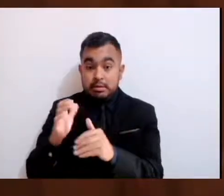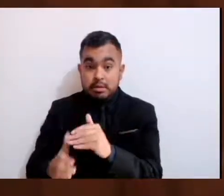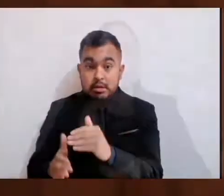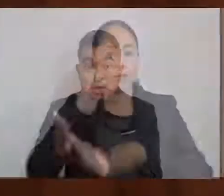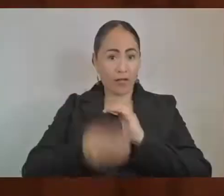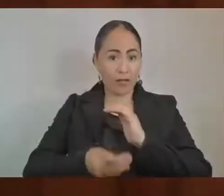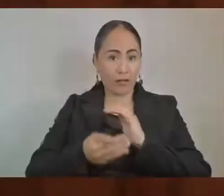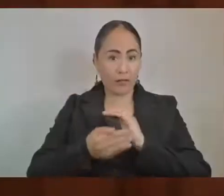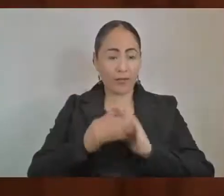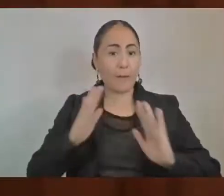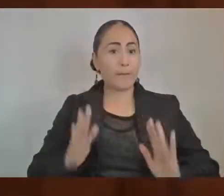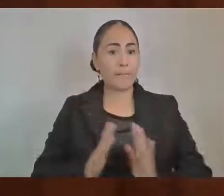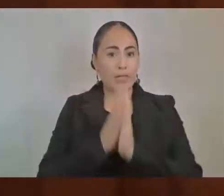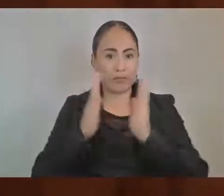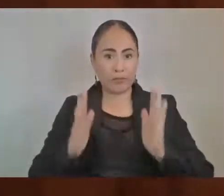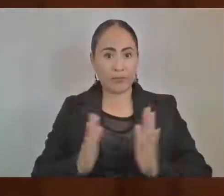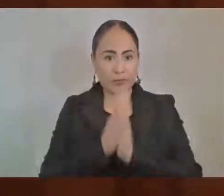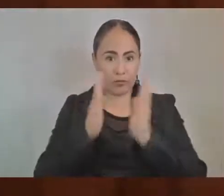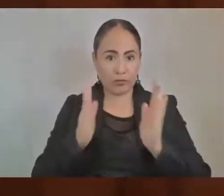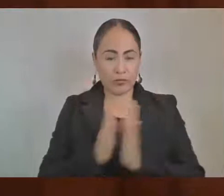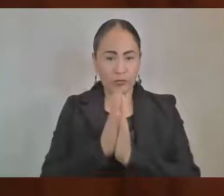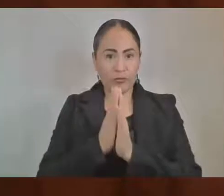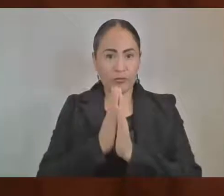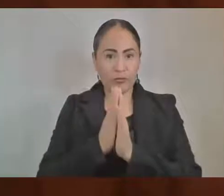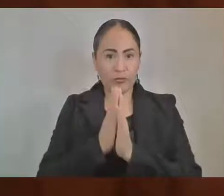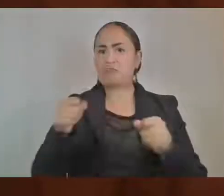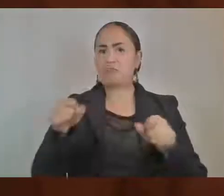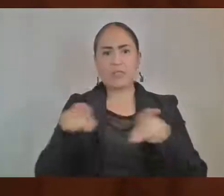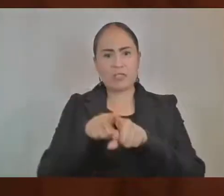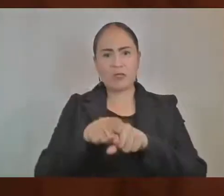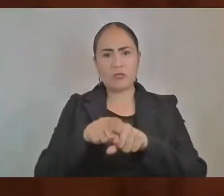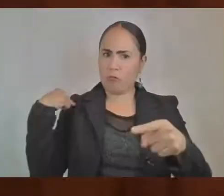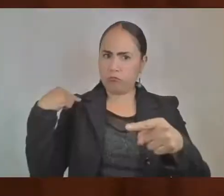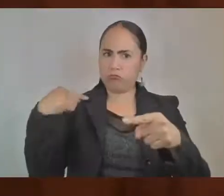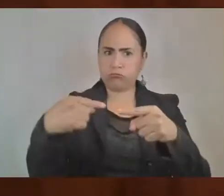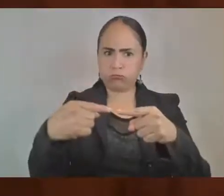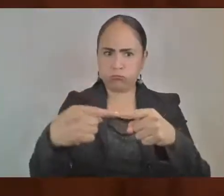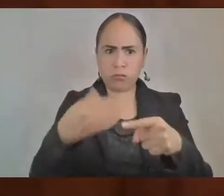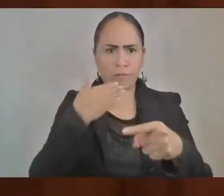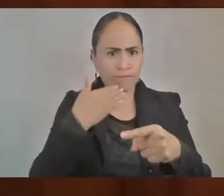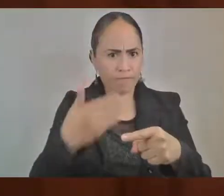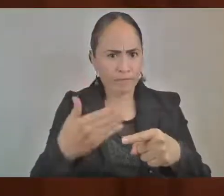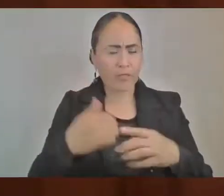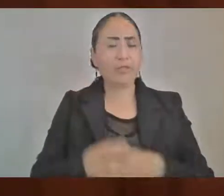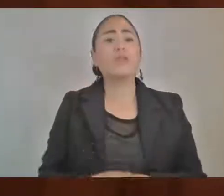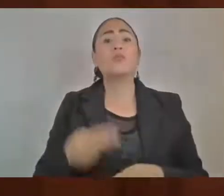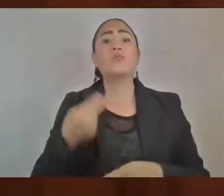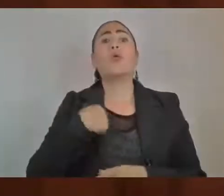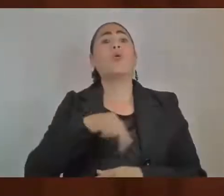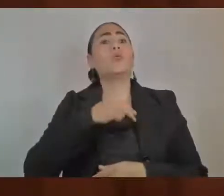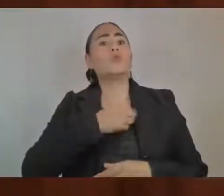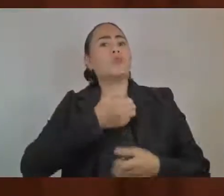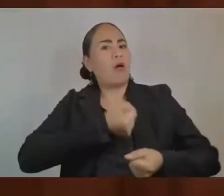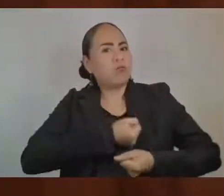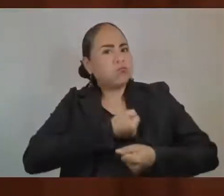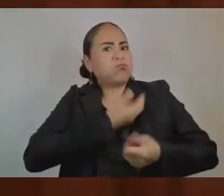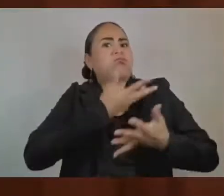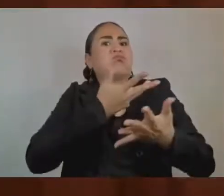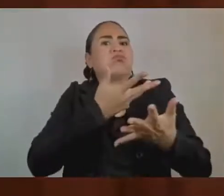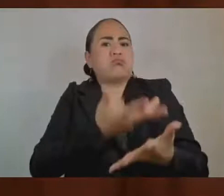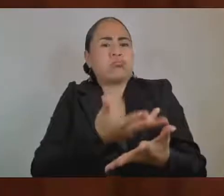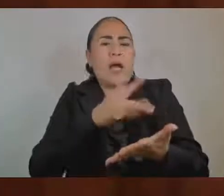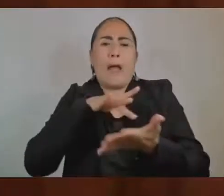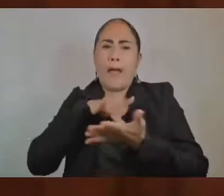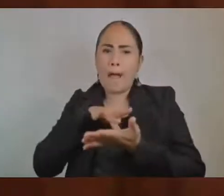concordancia con lo que acabamos de exponer, queremos expresar nuestro máximo respaldo para